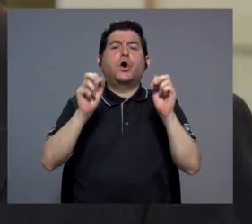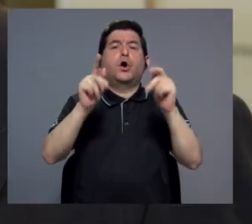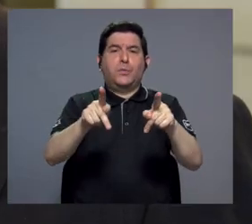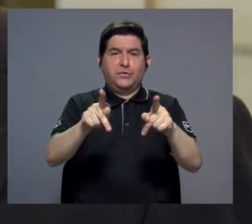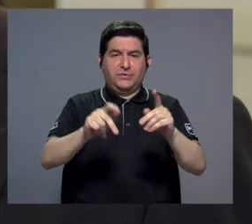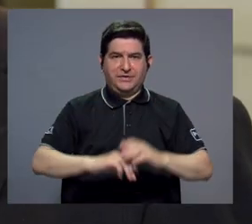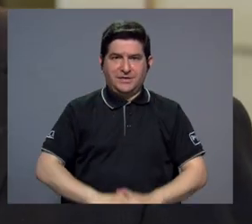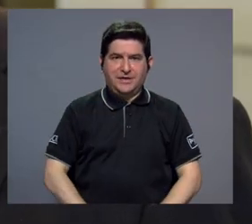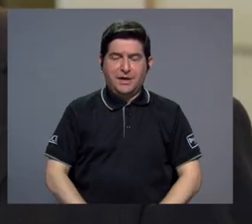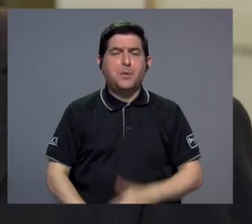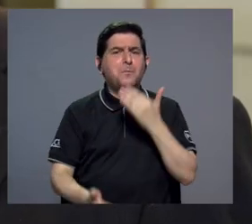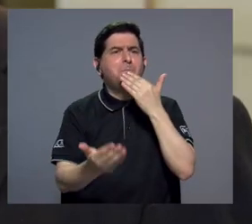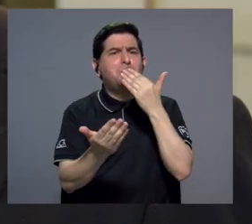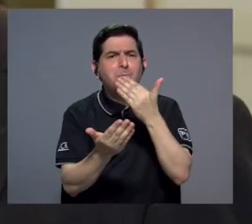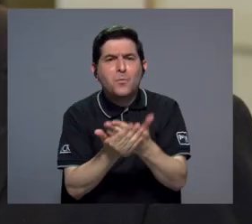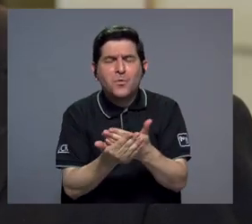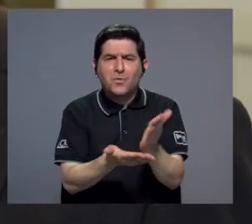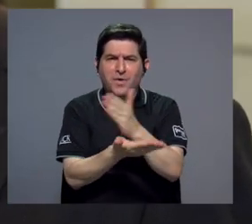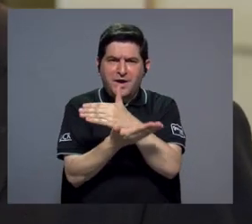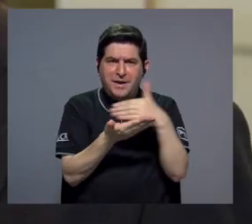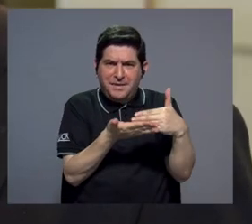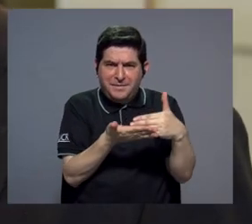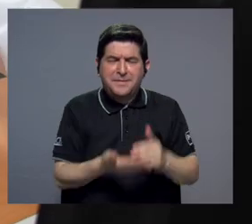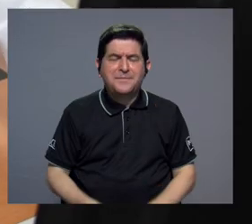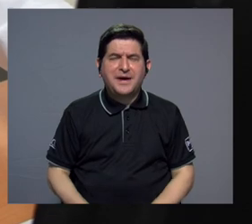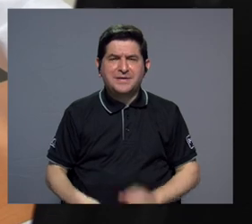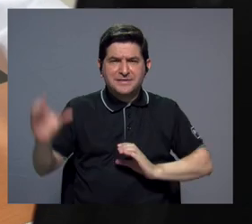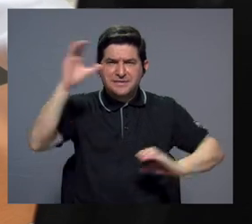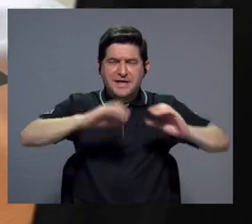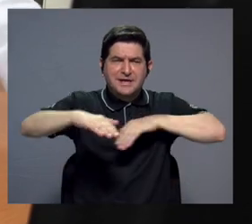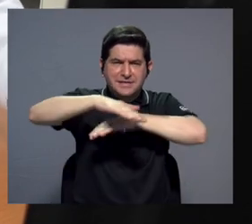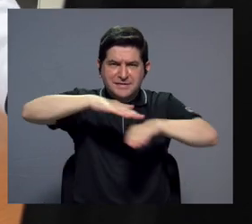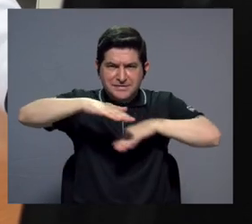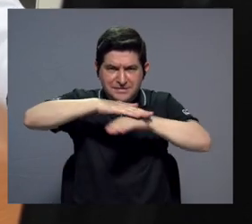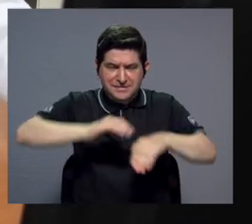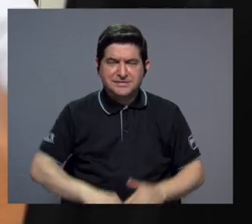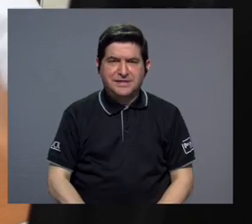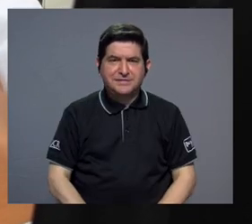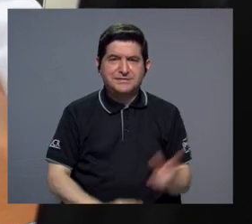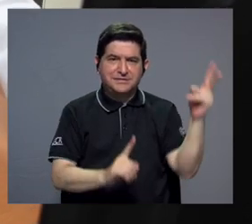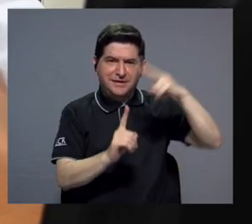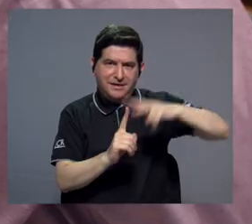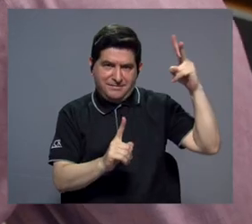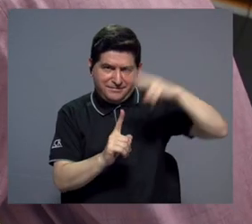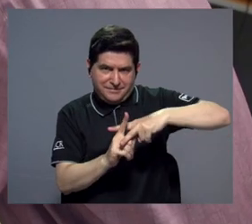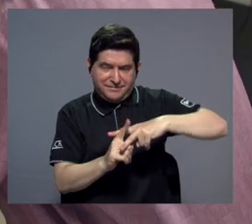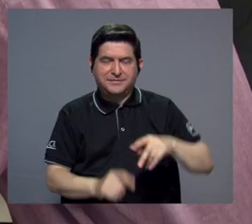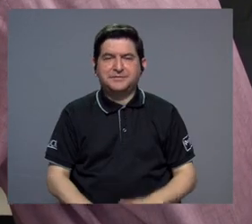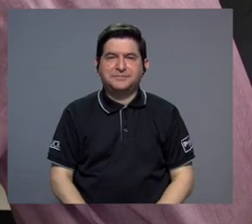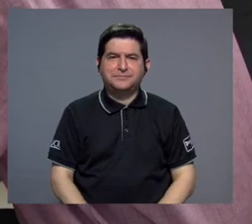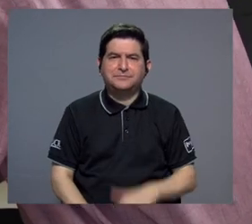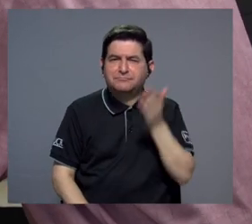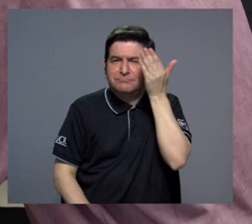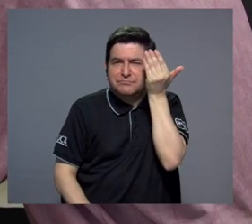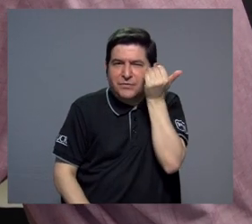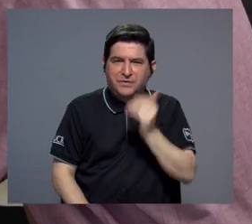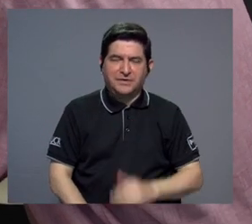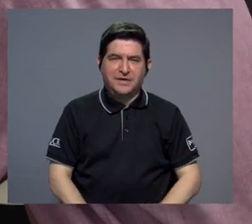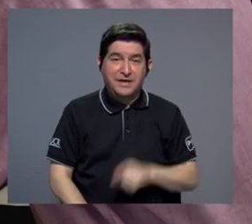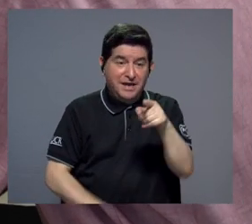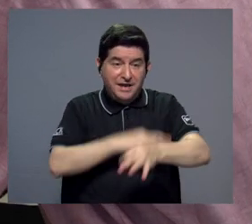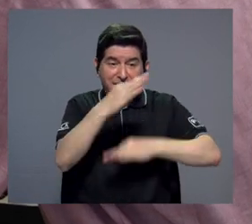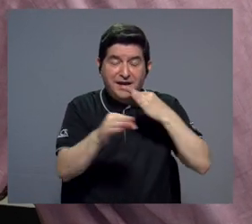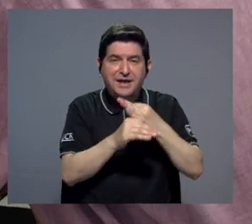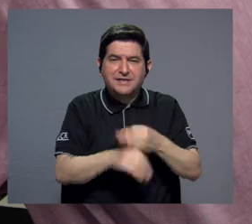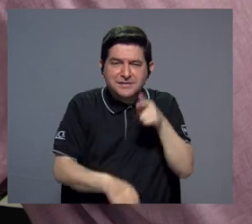una oportunidad muy buena de llevar algo de la parte básica, de ciencia básica, a la aplicación. Y es